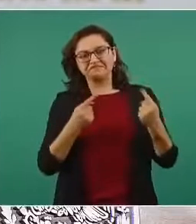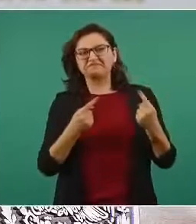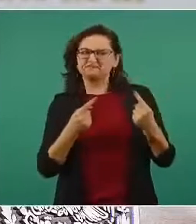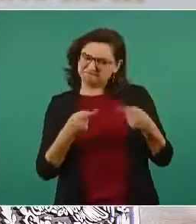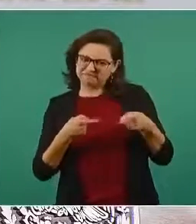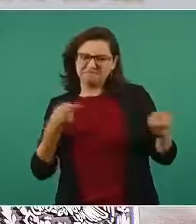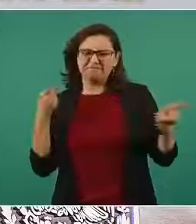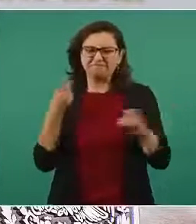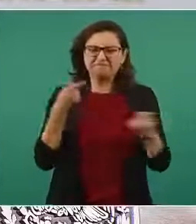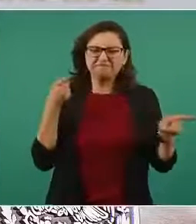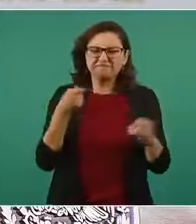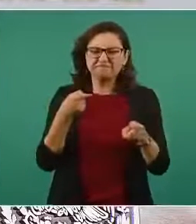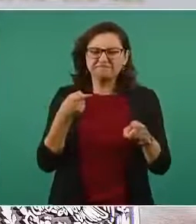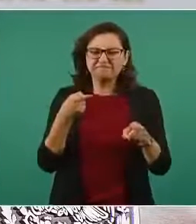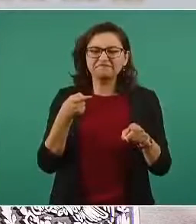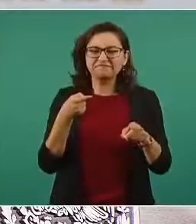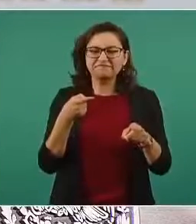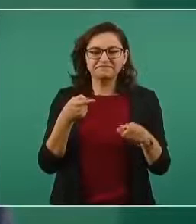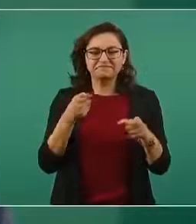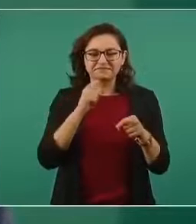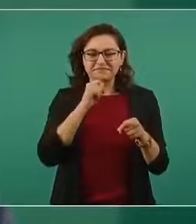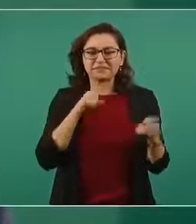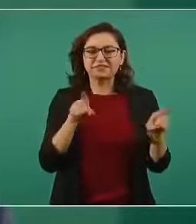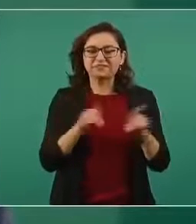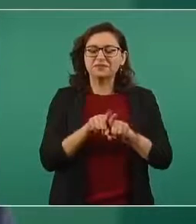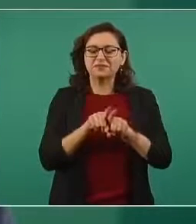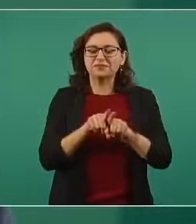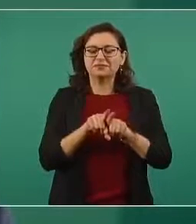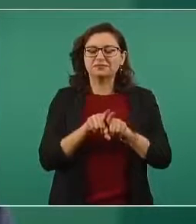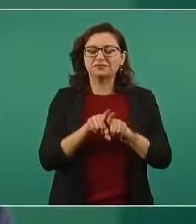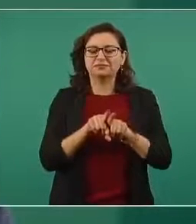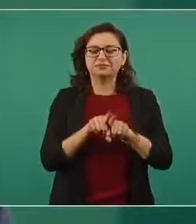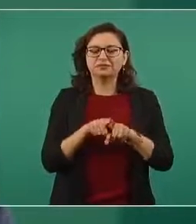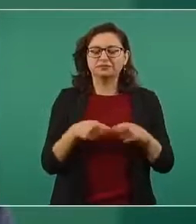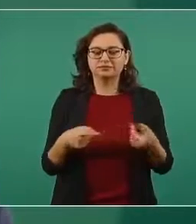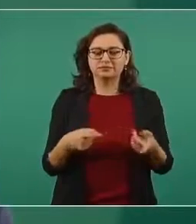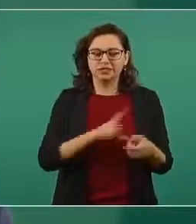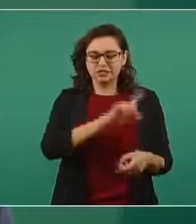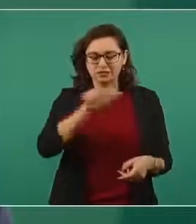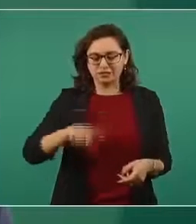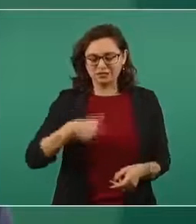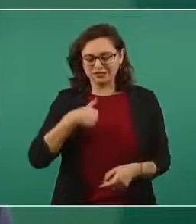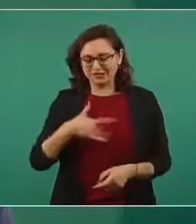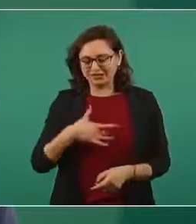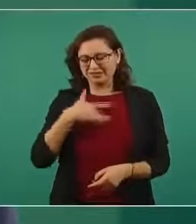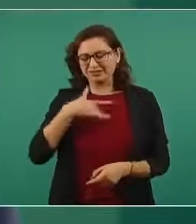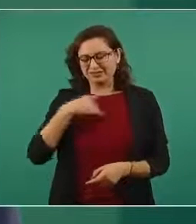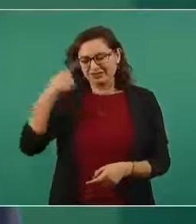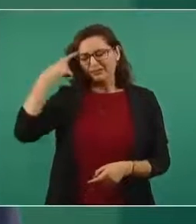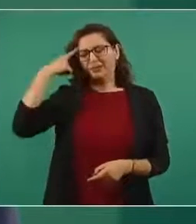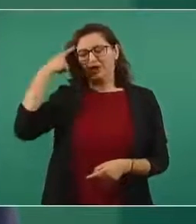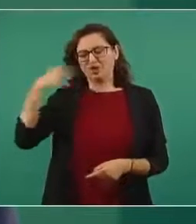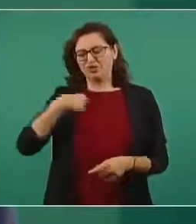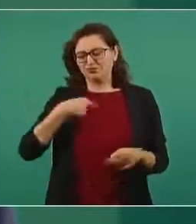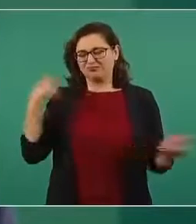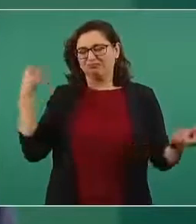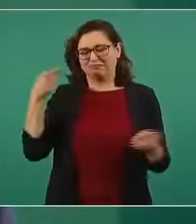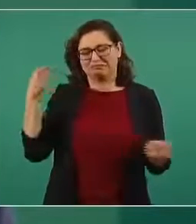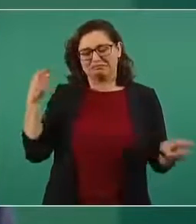me quedaba con esa preocupación con esa mortificación